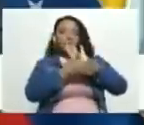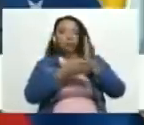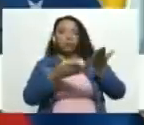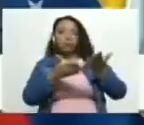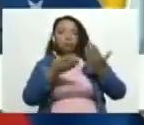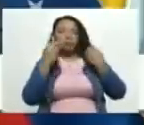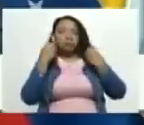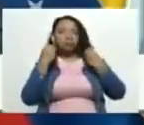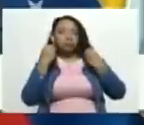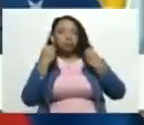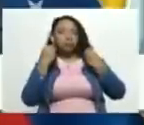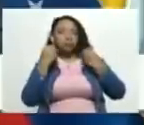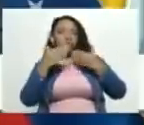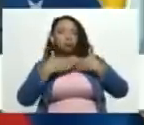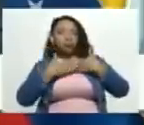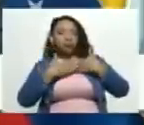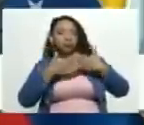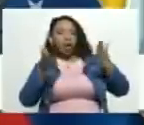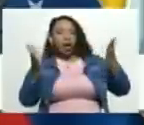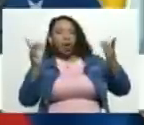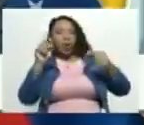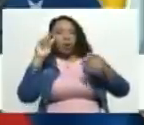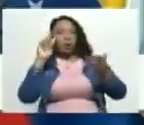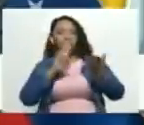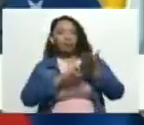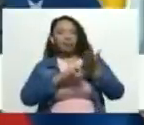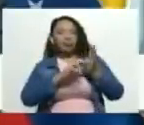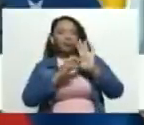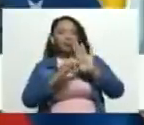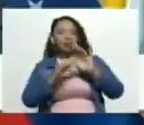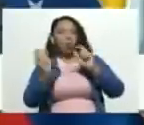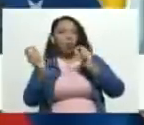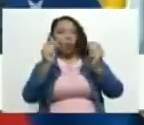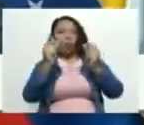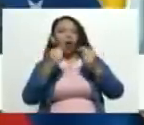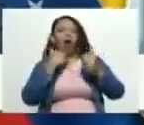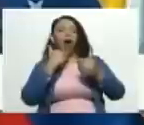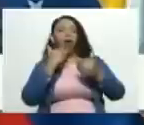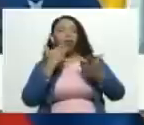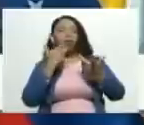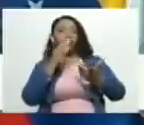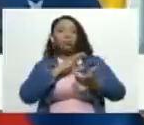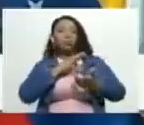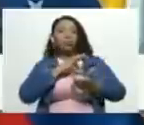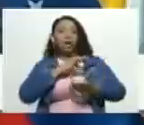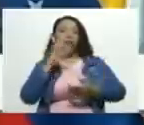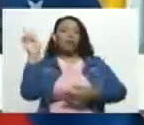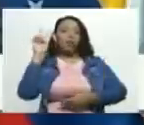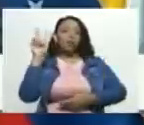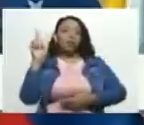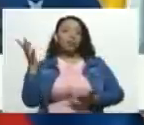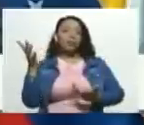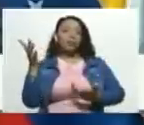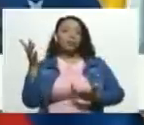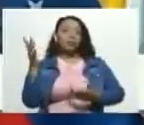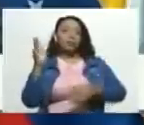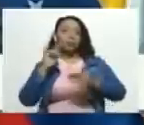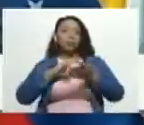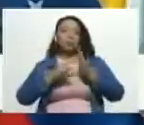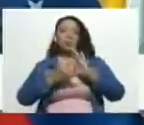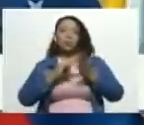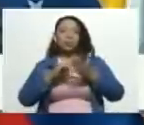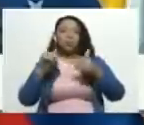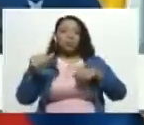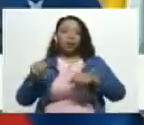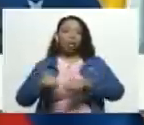que se abra un verdadero diálogo real en la sociedad venezolana de lo que ha significado este